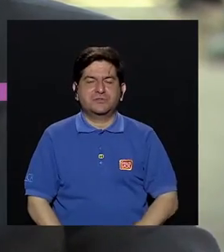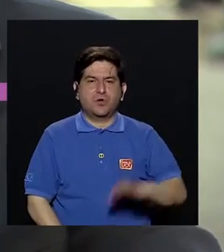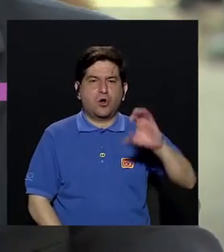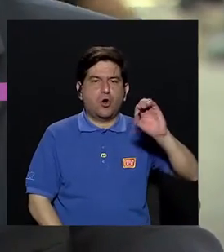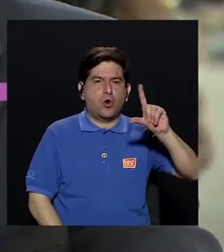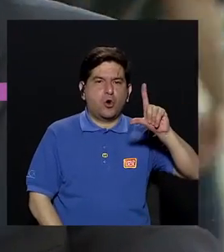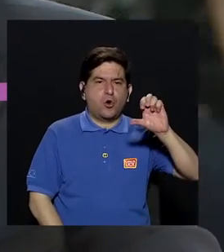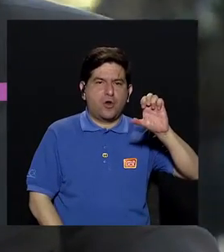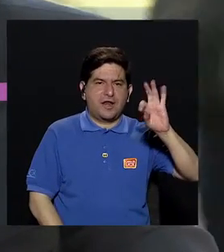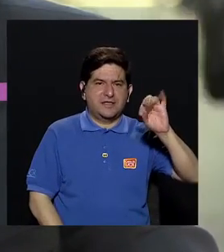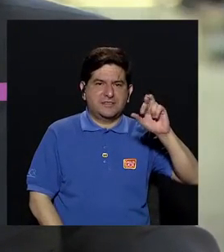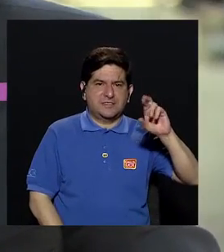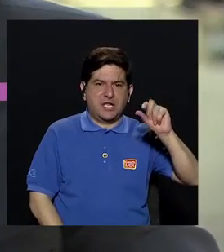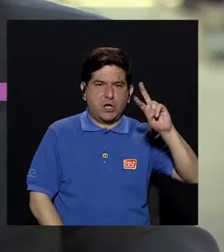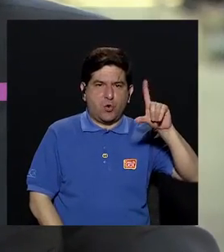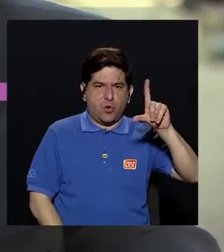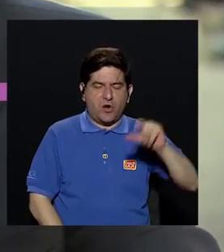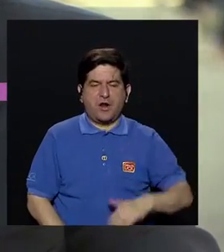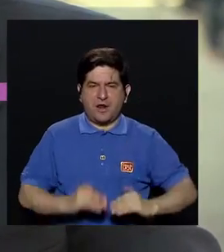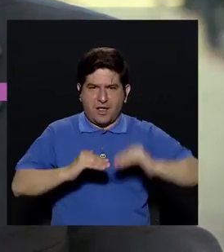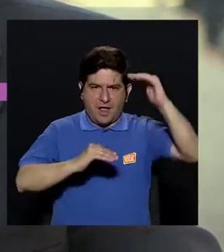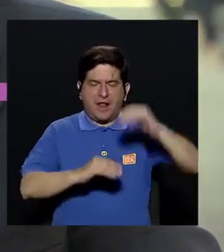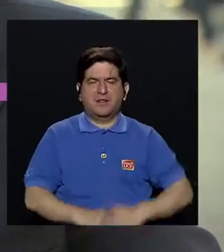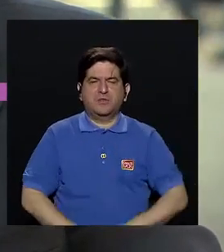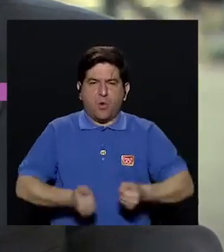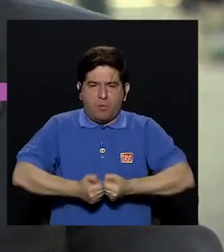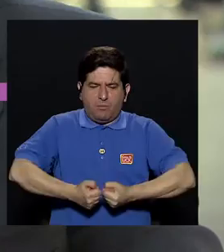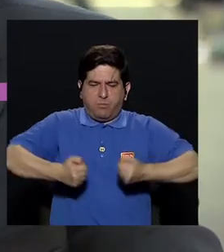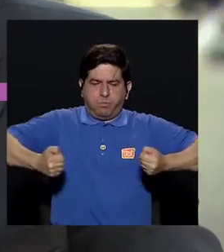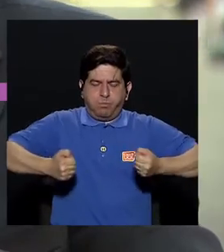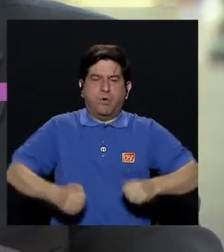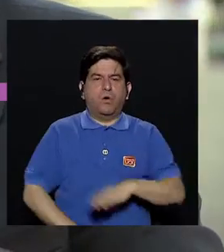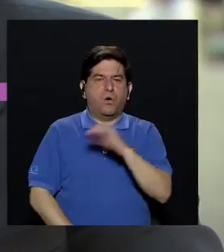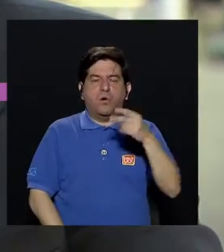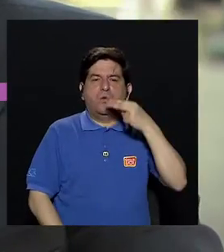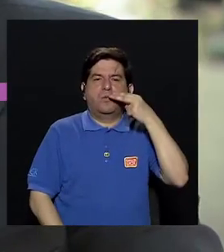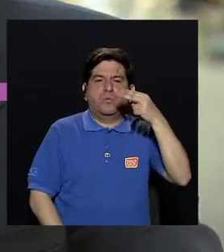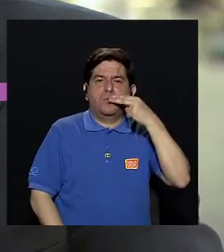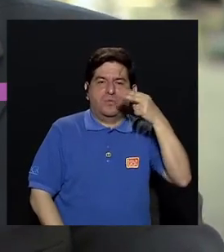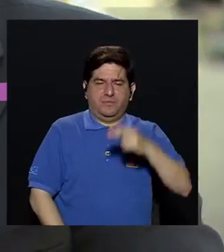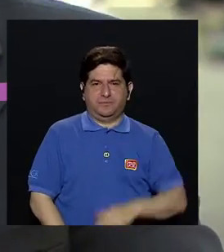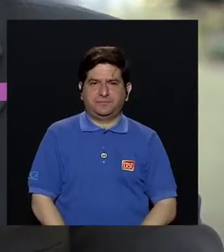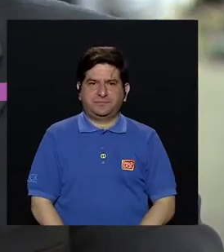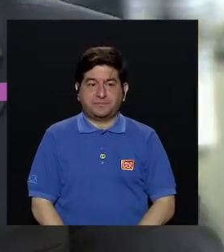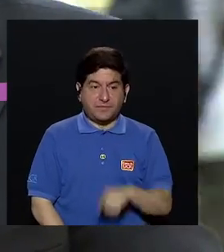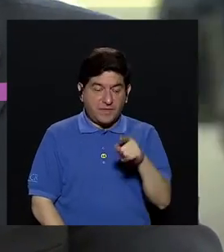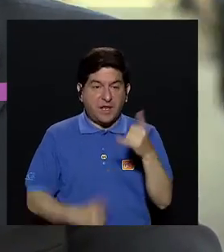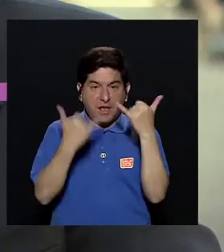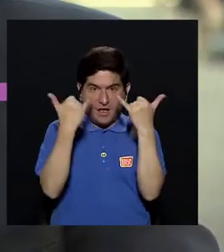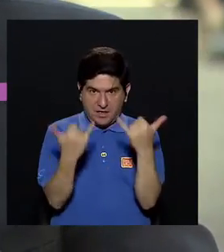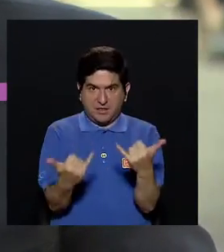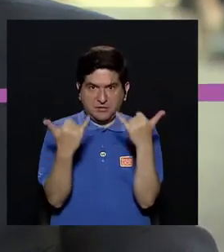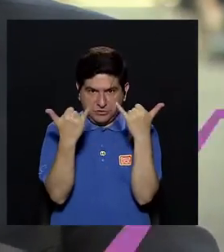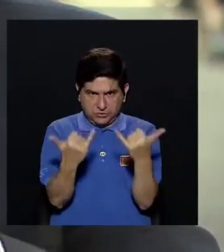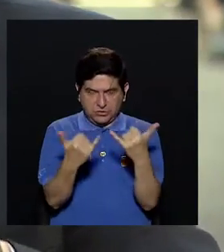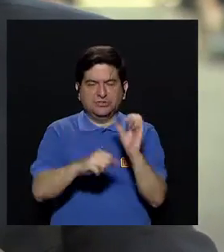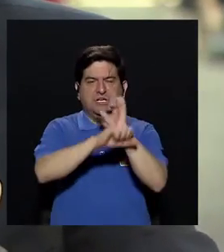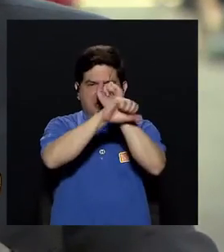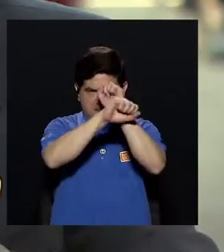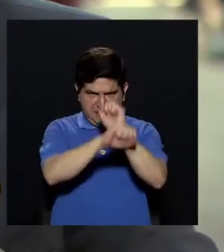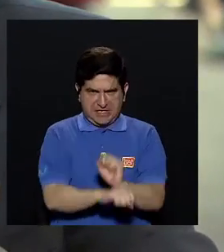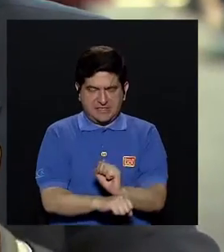colesterol alto, sobrepeso y tabaquismo. Se han considerado